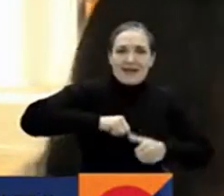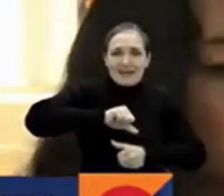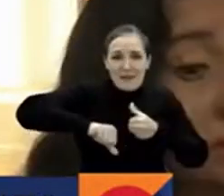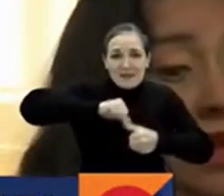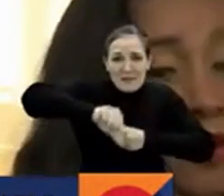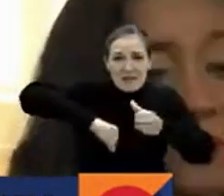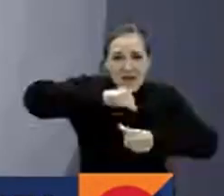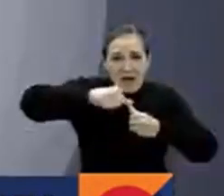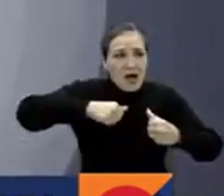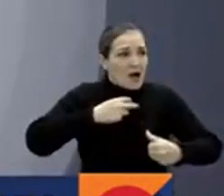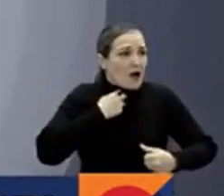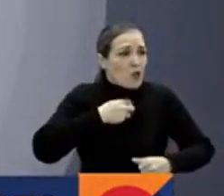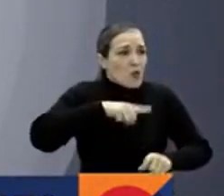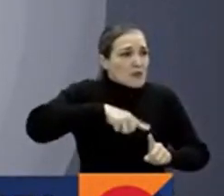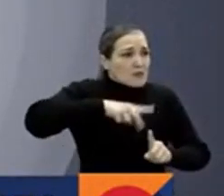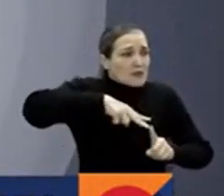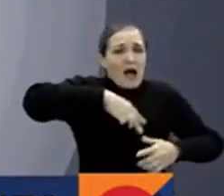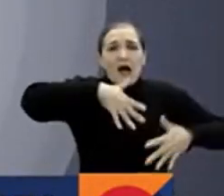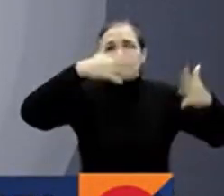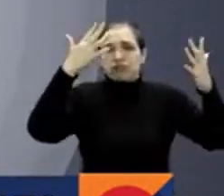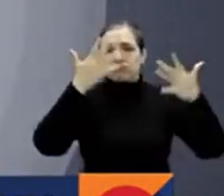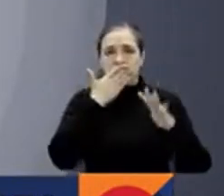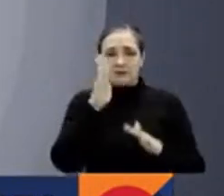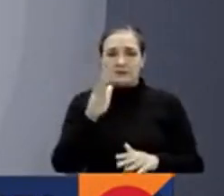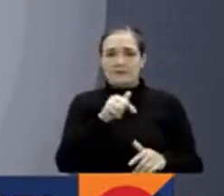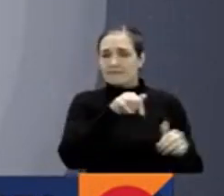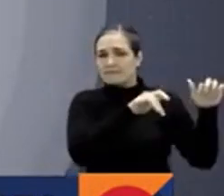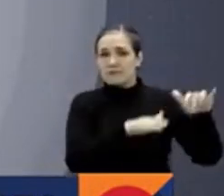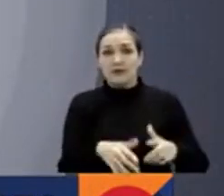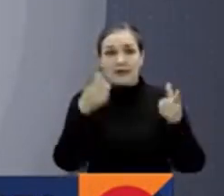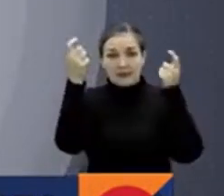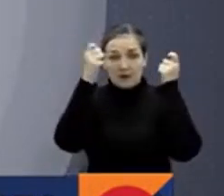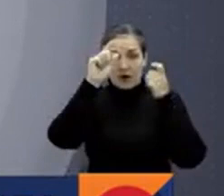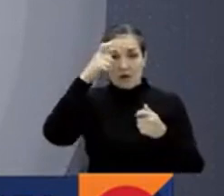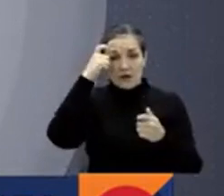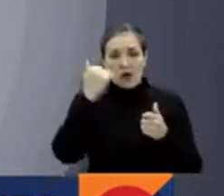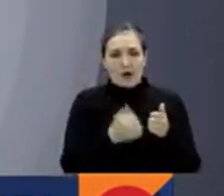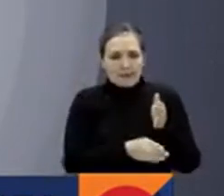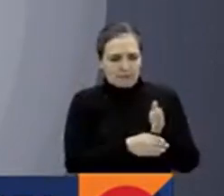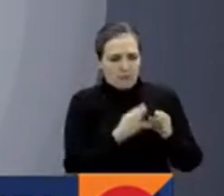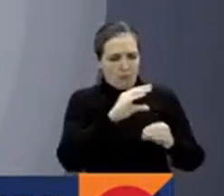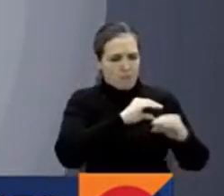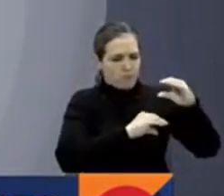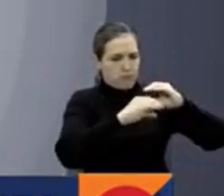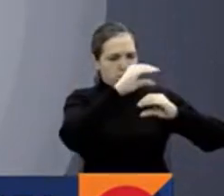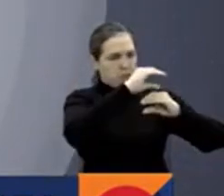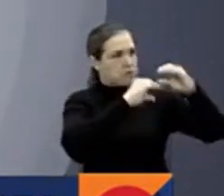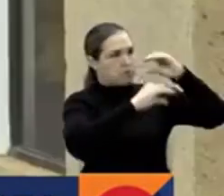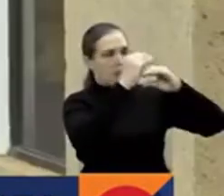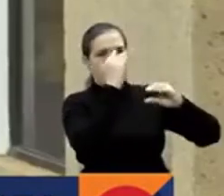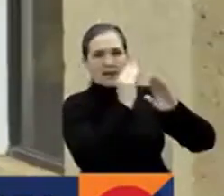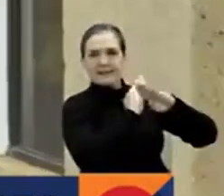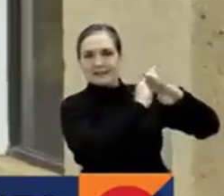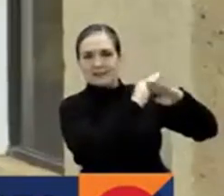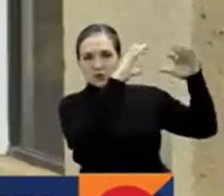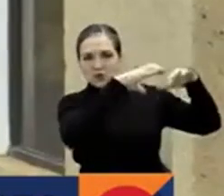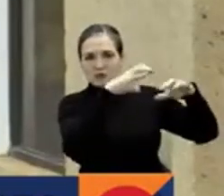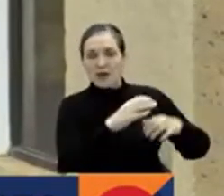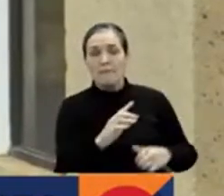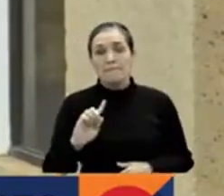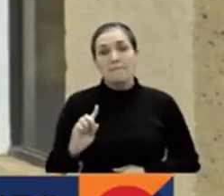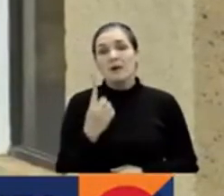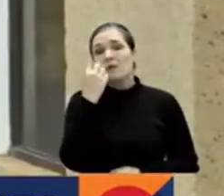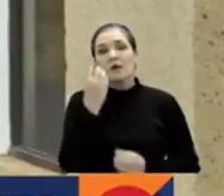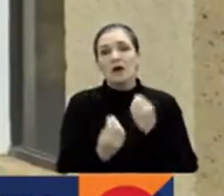un apoyo logístico. La estrategia por parte de la gobernación es realizar barreras que resistan las lluvias. Estamos en primer lugar